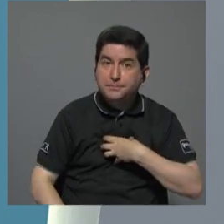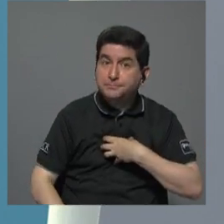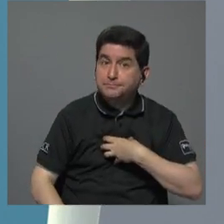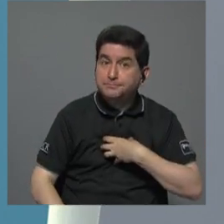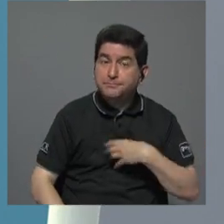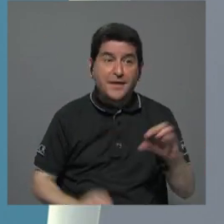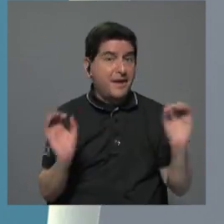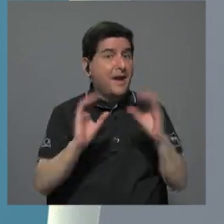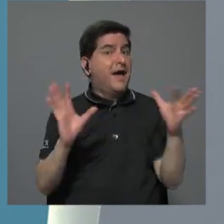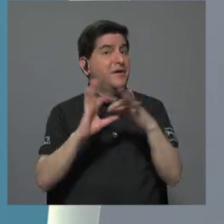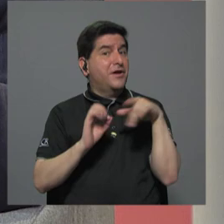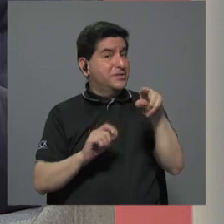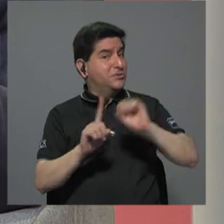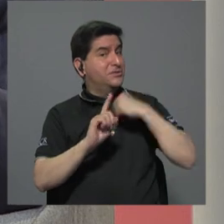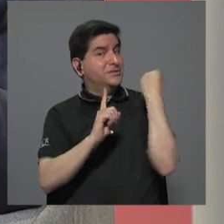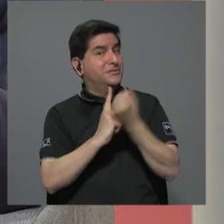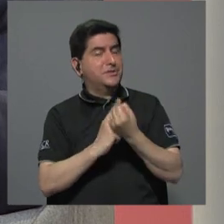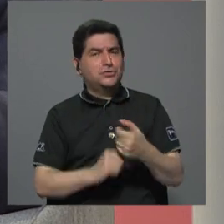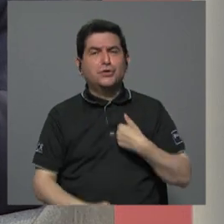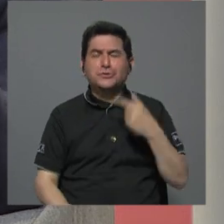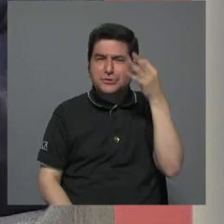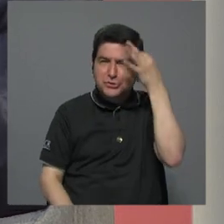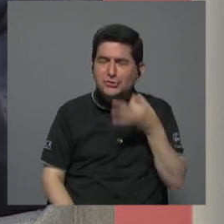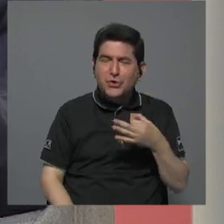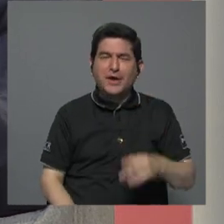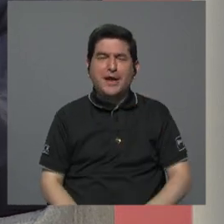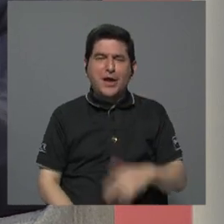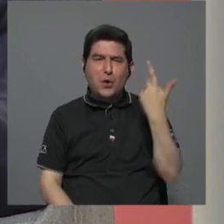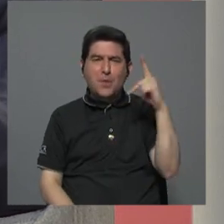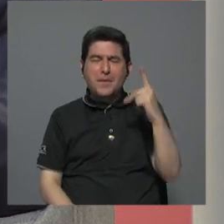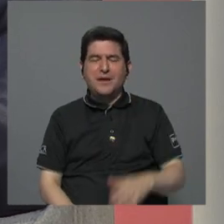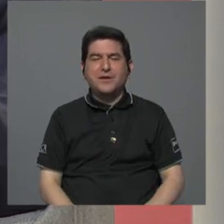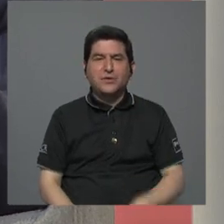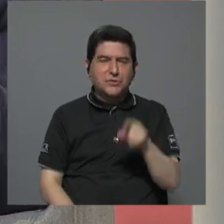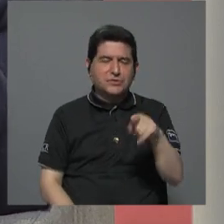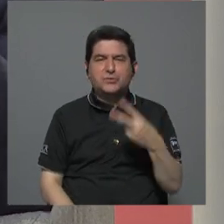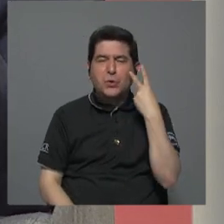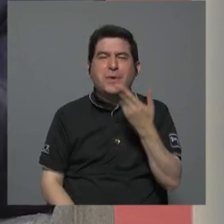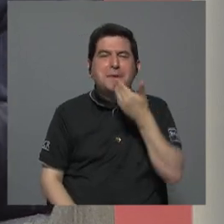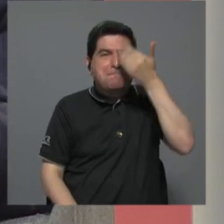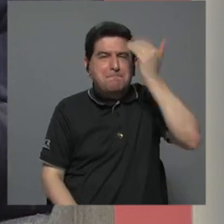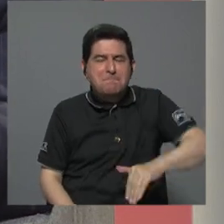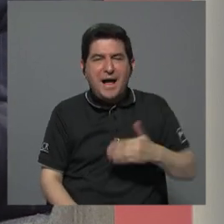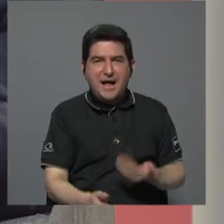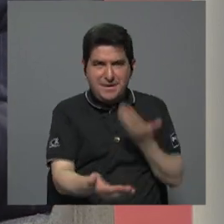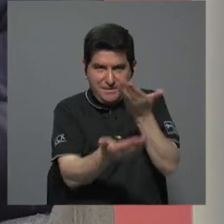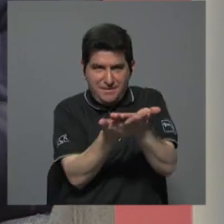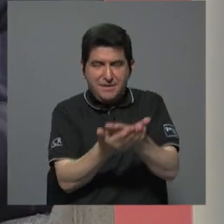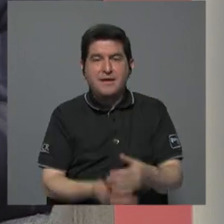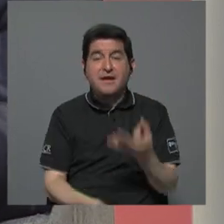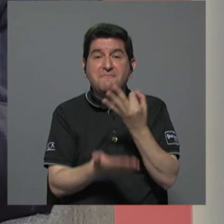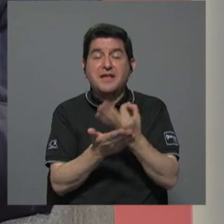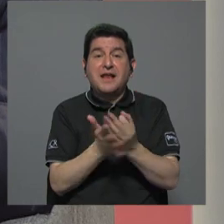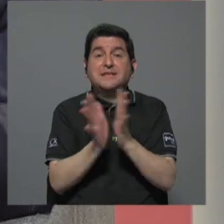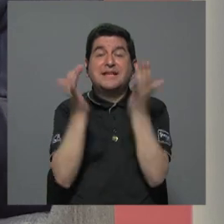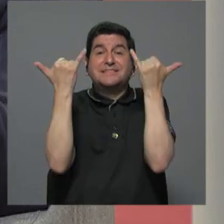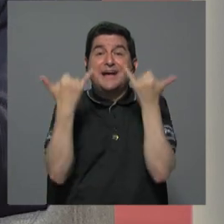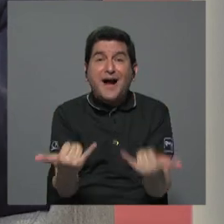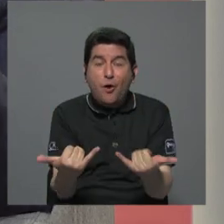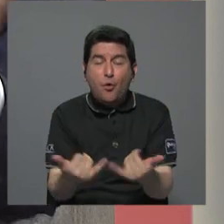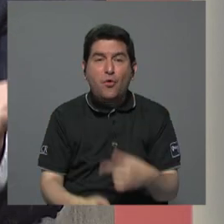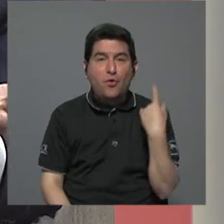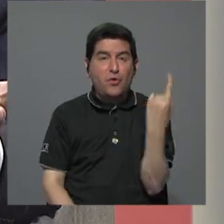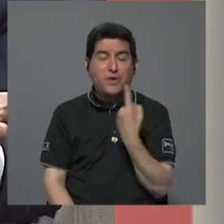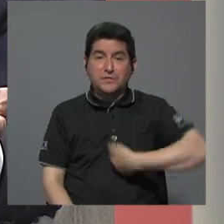que no tienen nada que ver con esto a mí sí me parece peligroso satanizar la concesión porque con las finanzas públicas tal como están hoy si